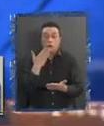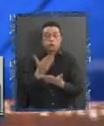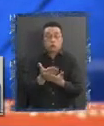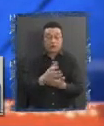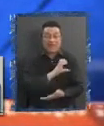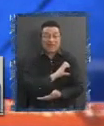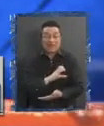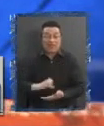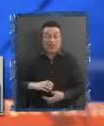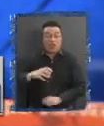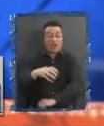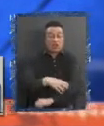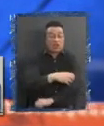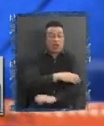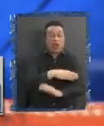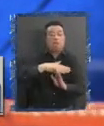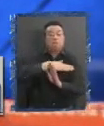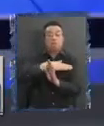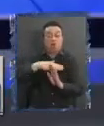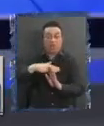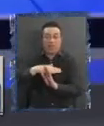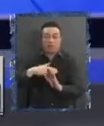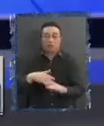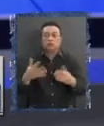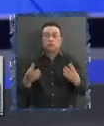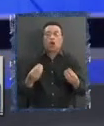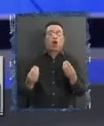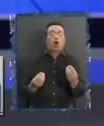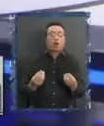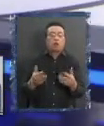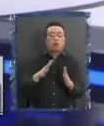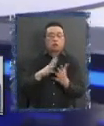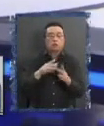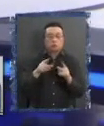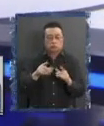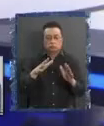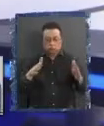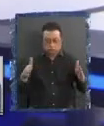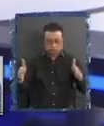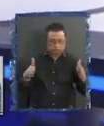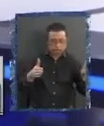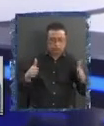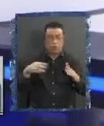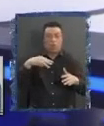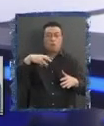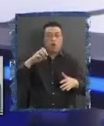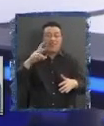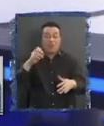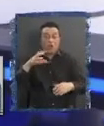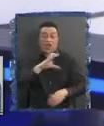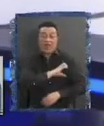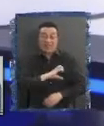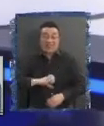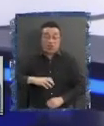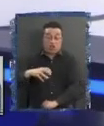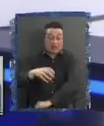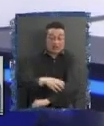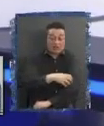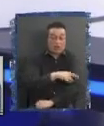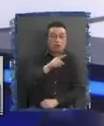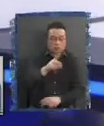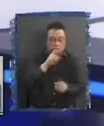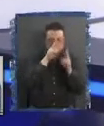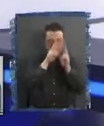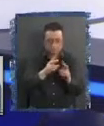Moderado ¿Dónde está Más o menos Tú te estás moviendo Entre modelos de estado regional Donde tú reconoces competencias Estas